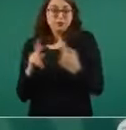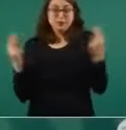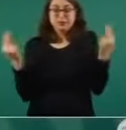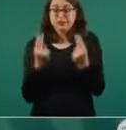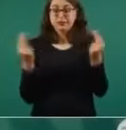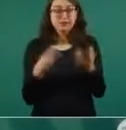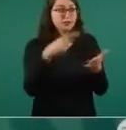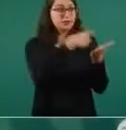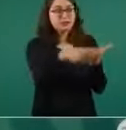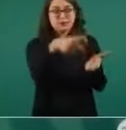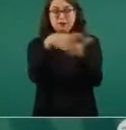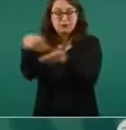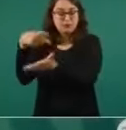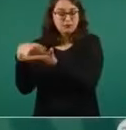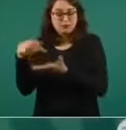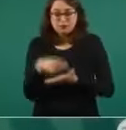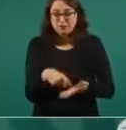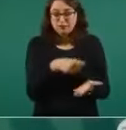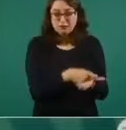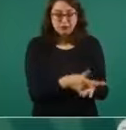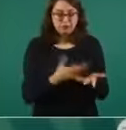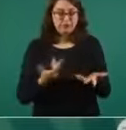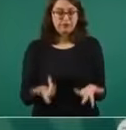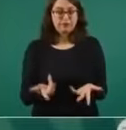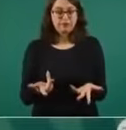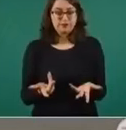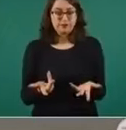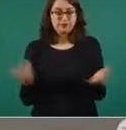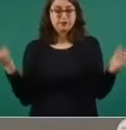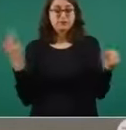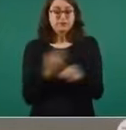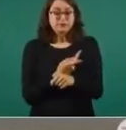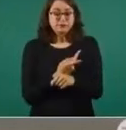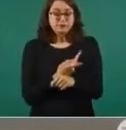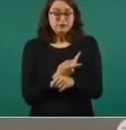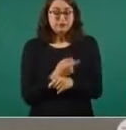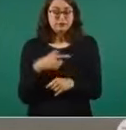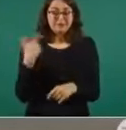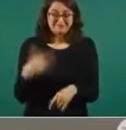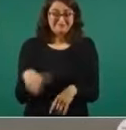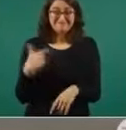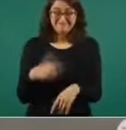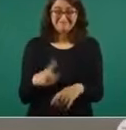bien podrían, como se trata de mucho dinero,